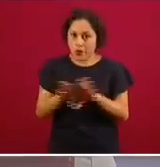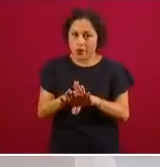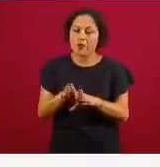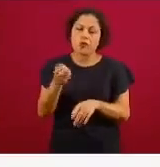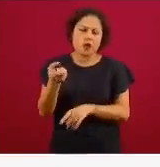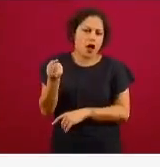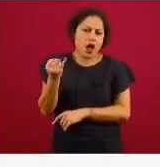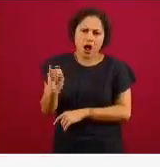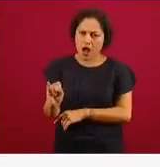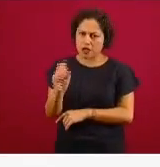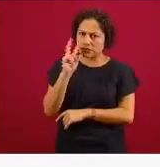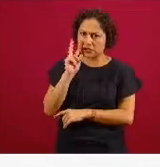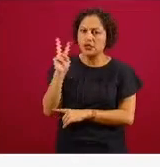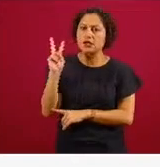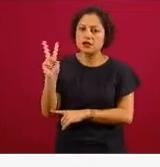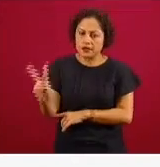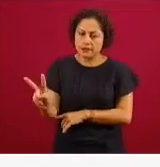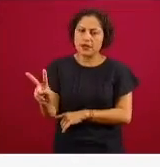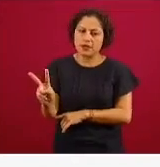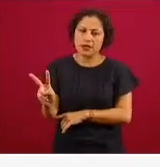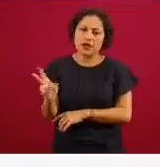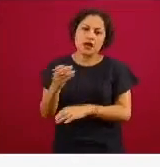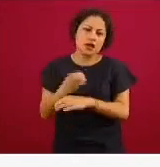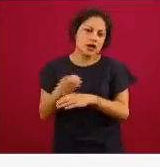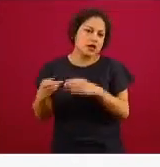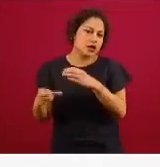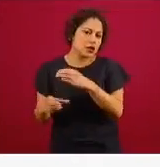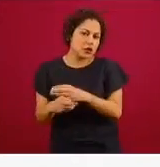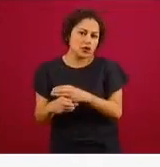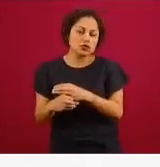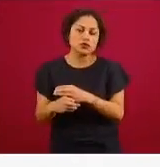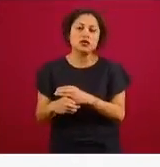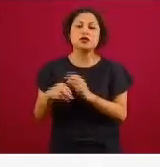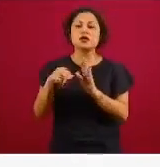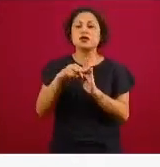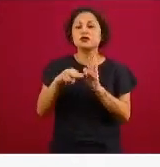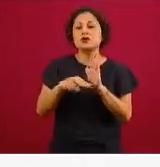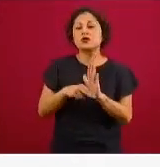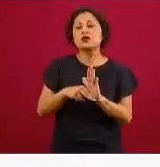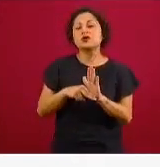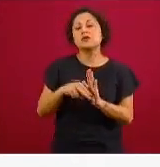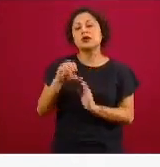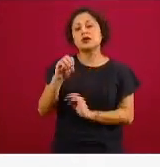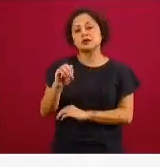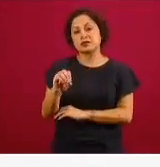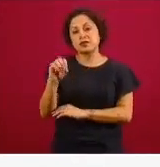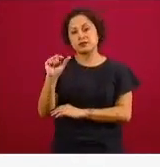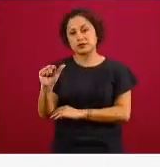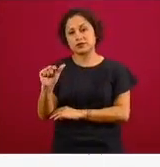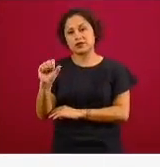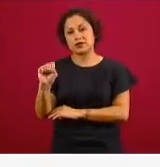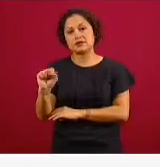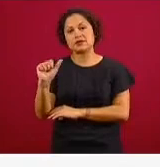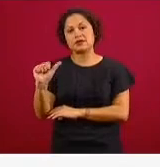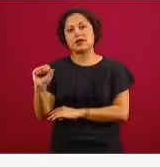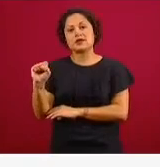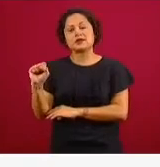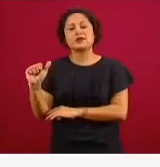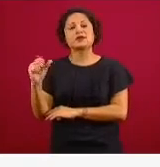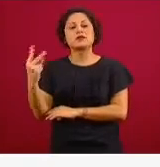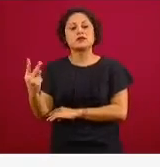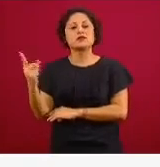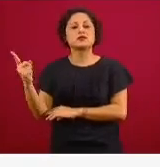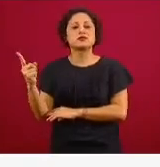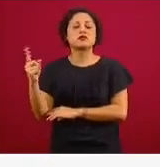como los designa los denomina la norma oficial mexicana 017 SSA 2 2012 para la